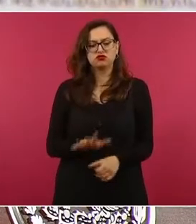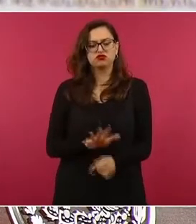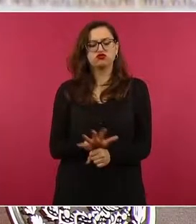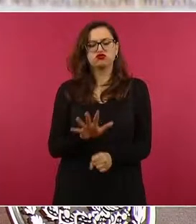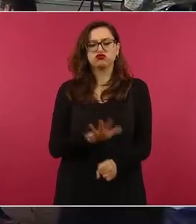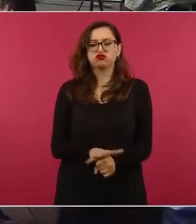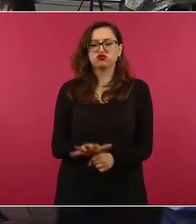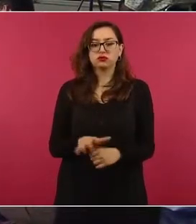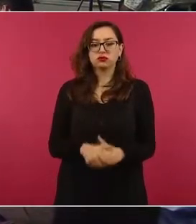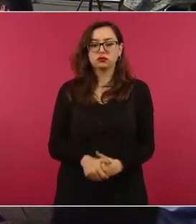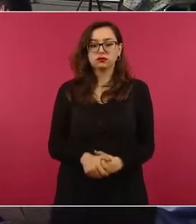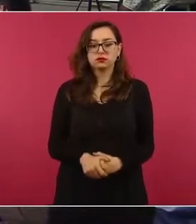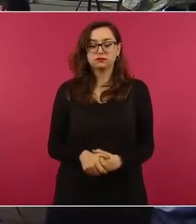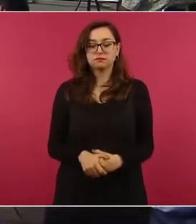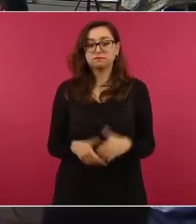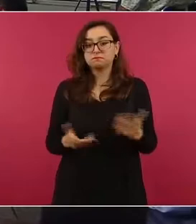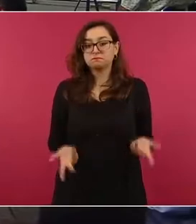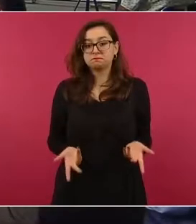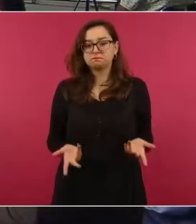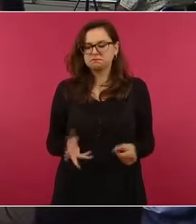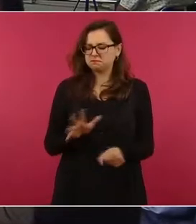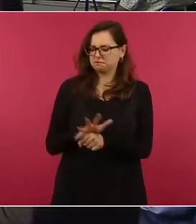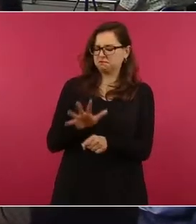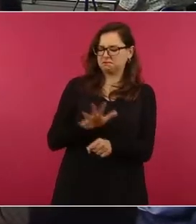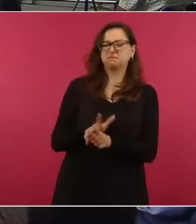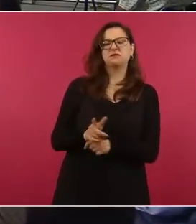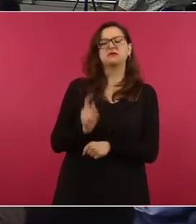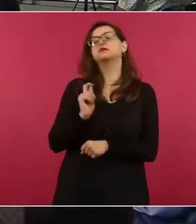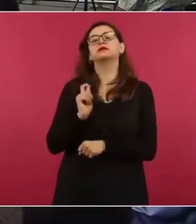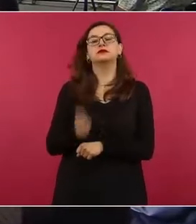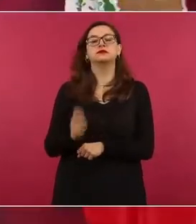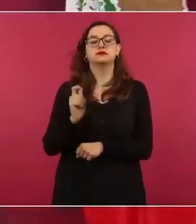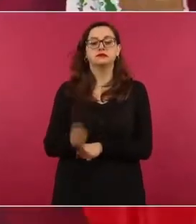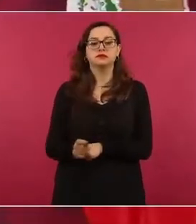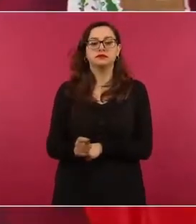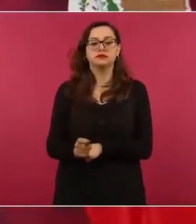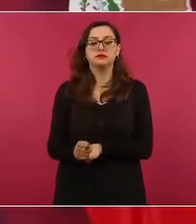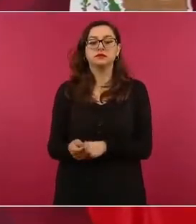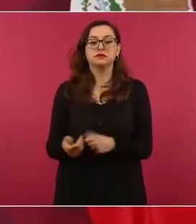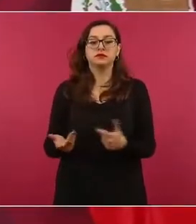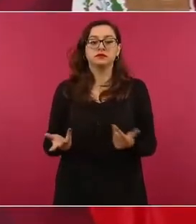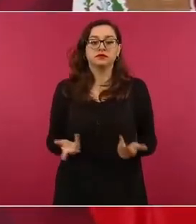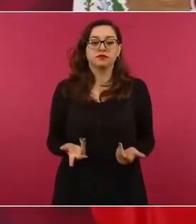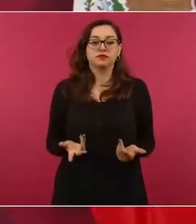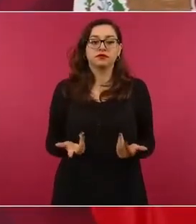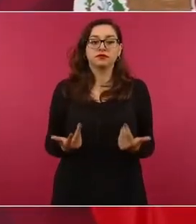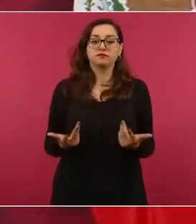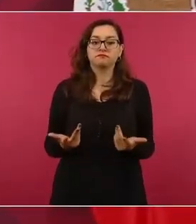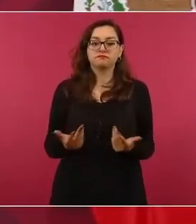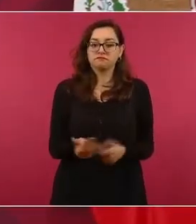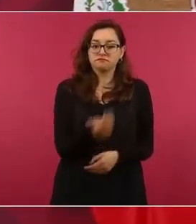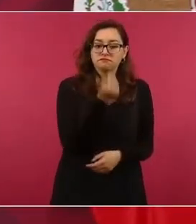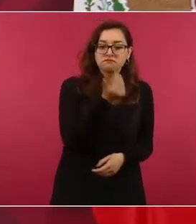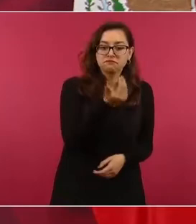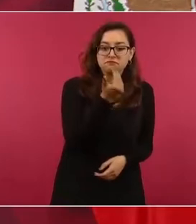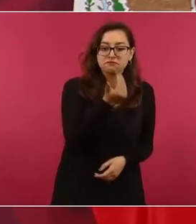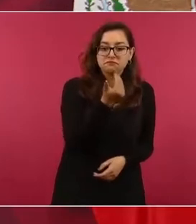Lo es lo indispensable, pues la comida,